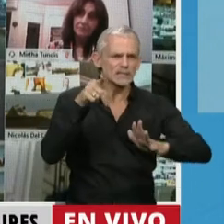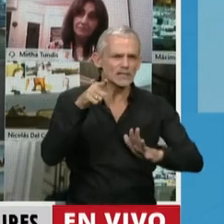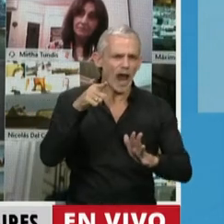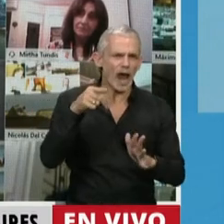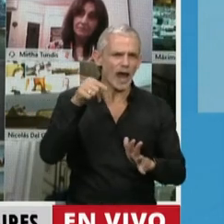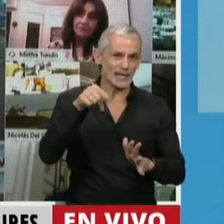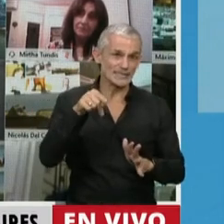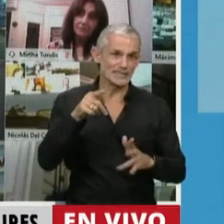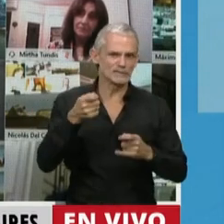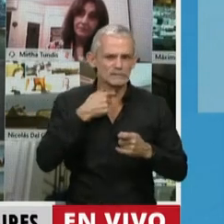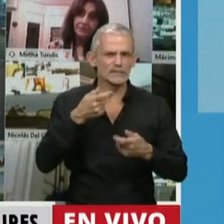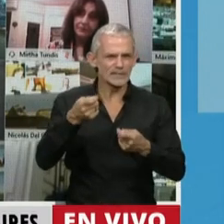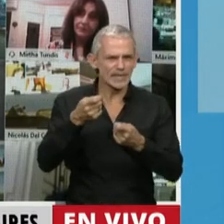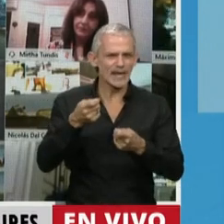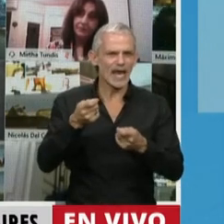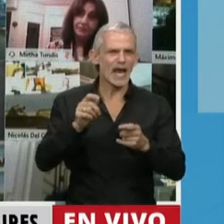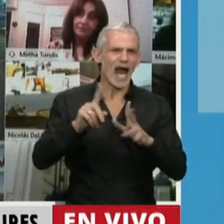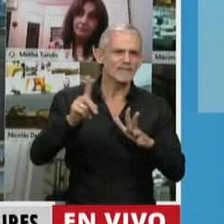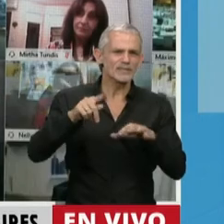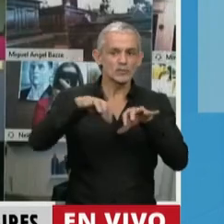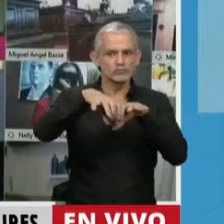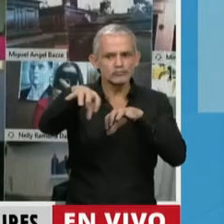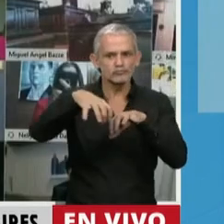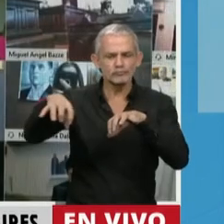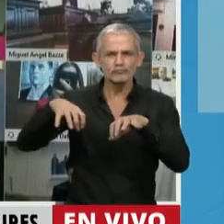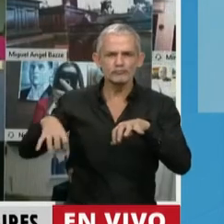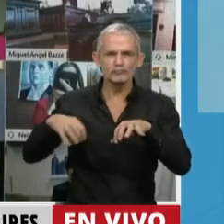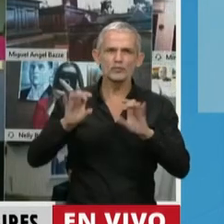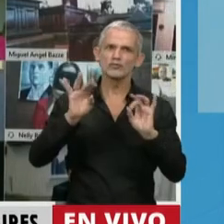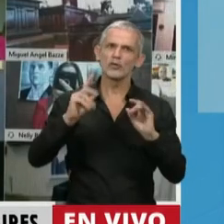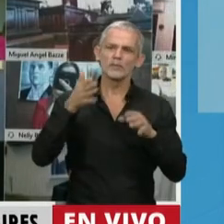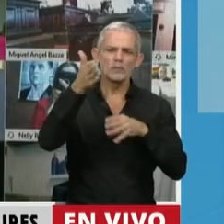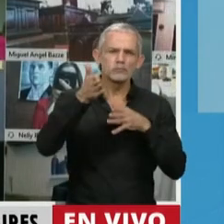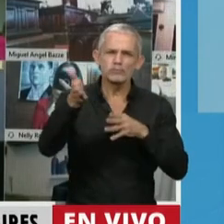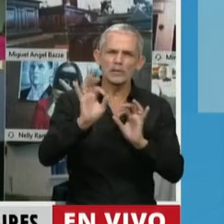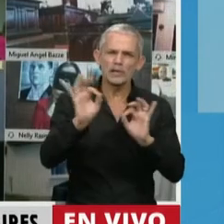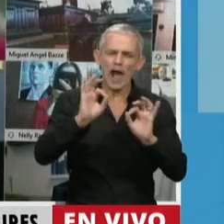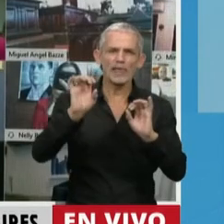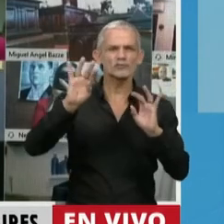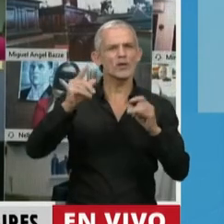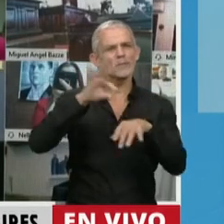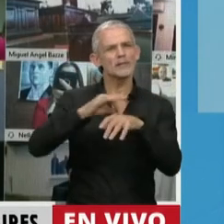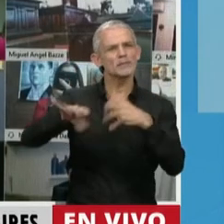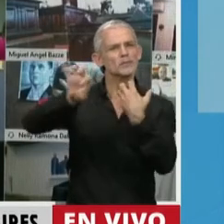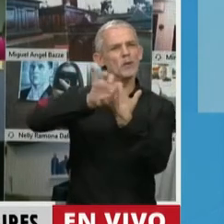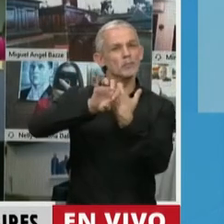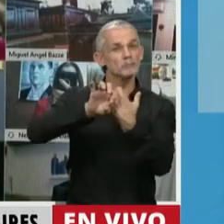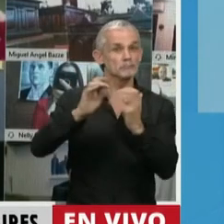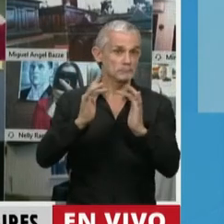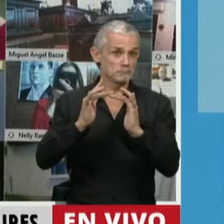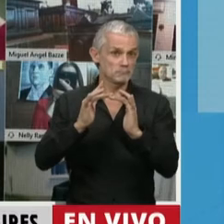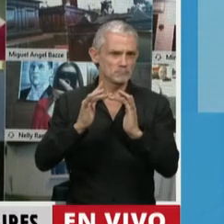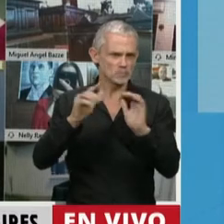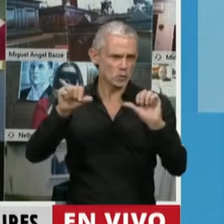de, en varios casos, de ciertas áreas, ser abordadas a través de métodos a distancia,